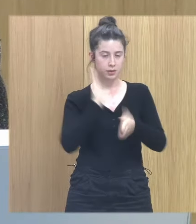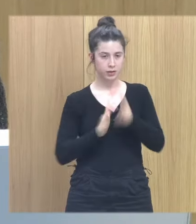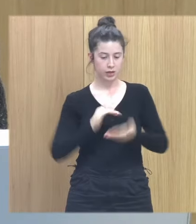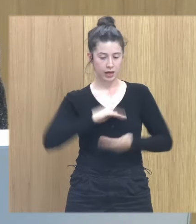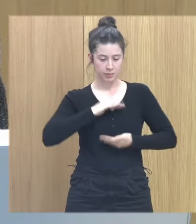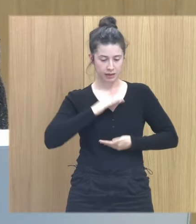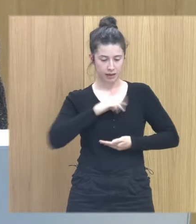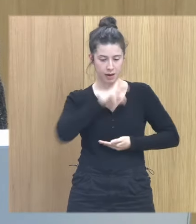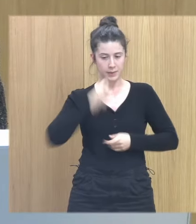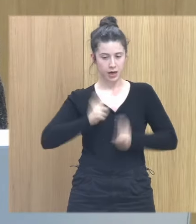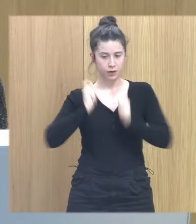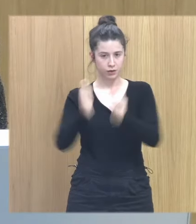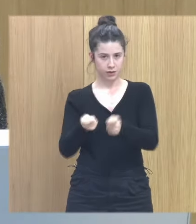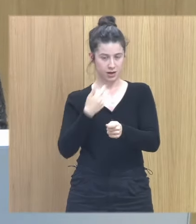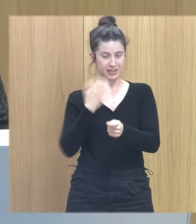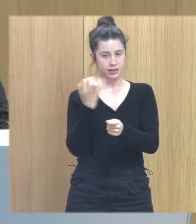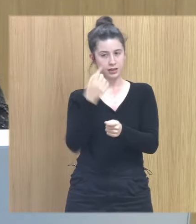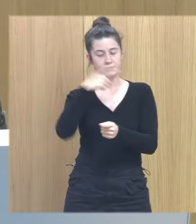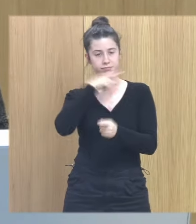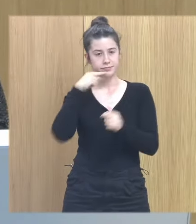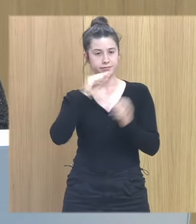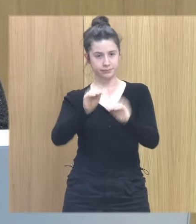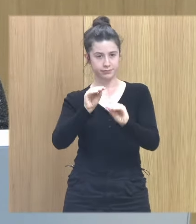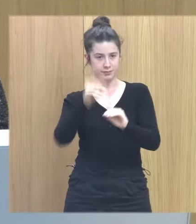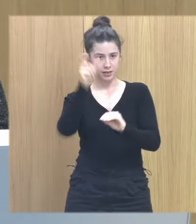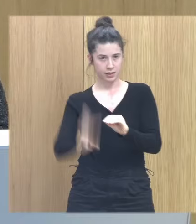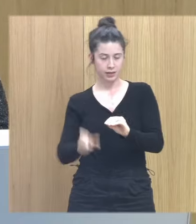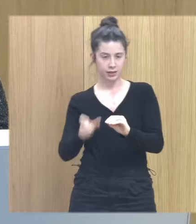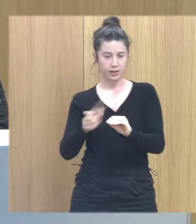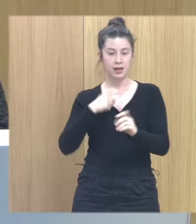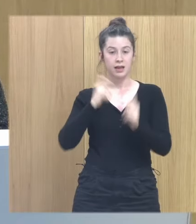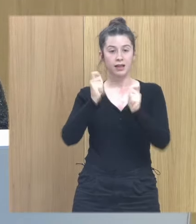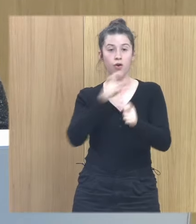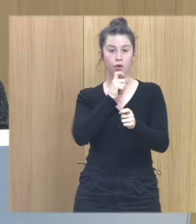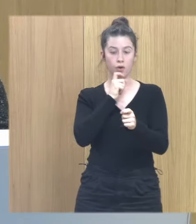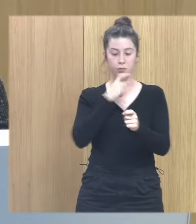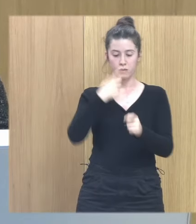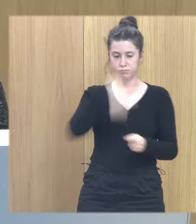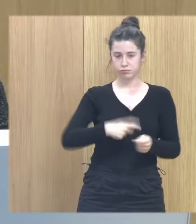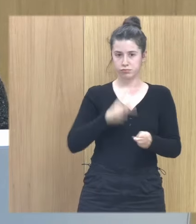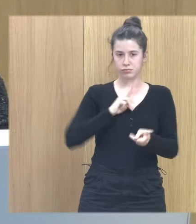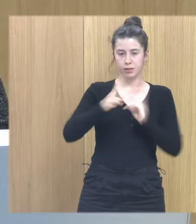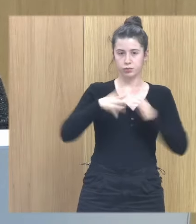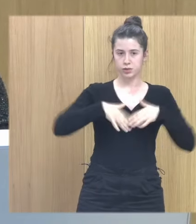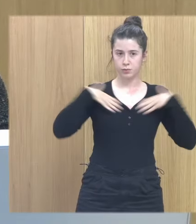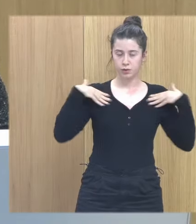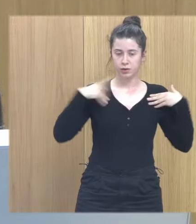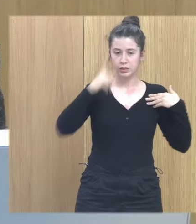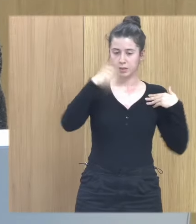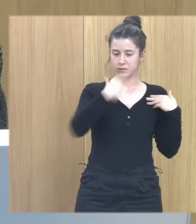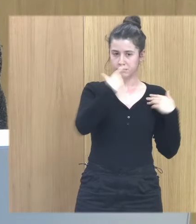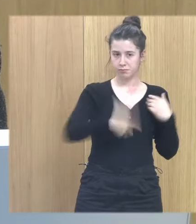valor al dolor de la gente y dárselo a través de nuestra propia reacción emocional y en presencia